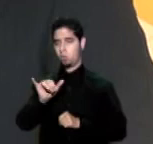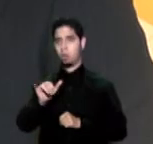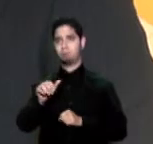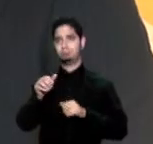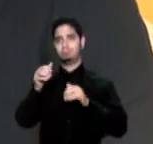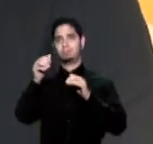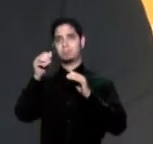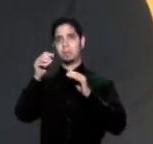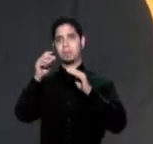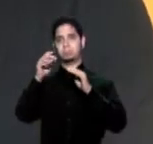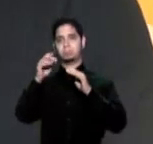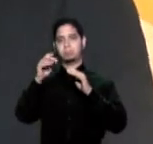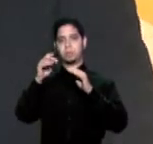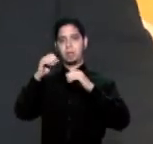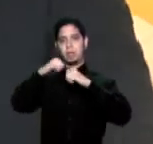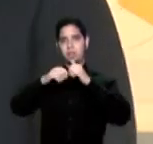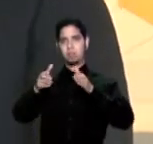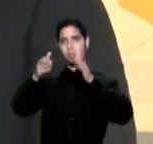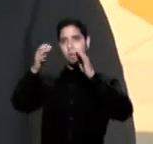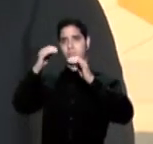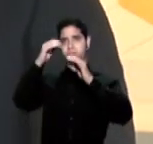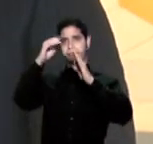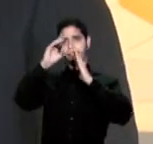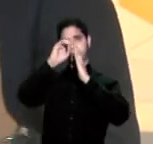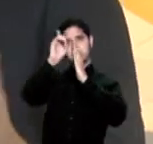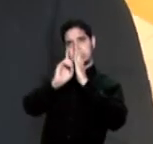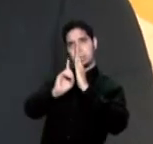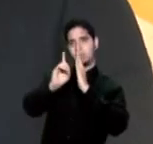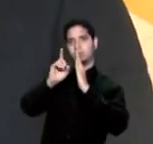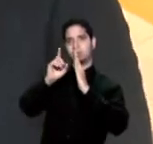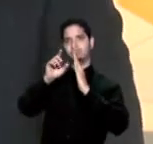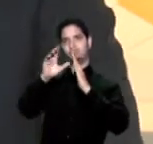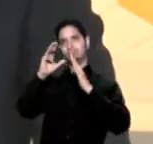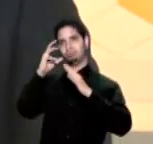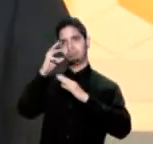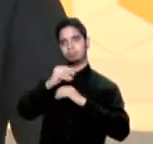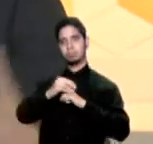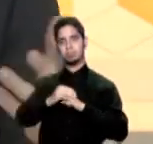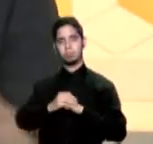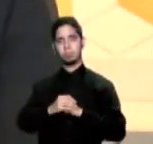una artista puertorriqueña que ya hemos incorporado en todos nuestros hayas y nos encanta